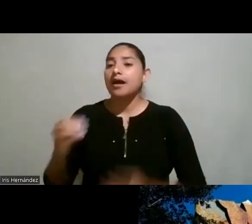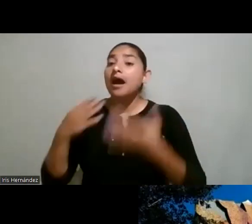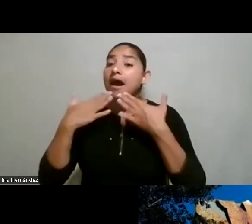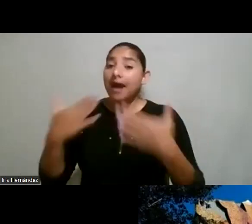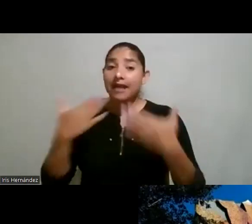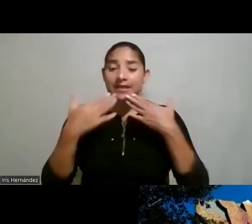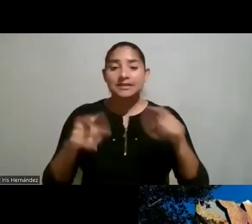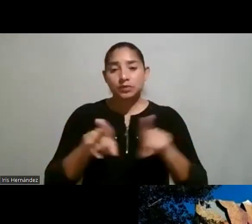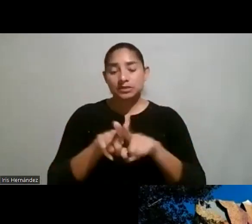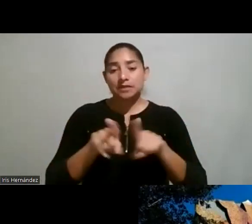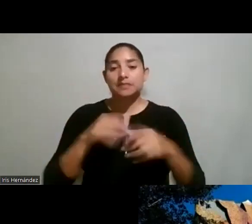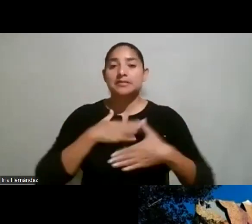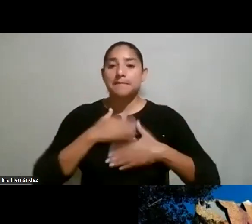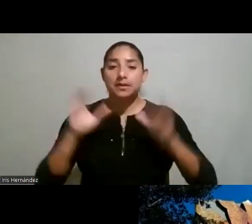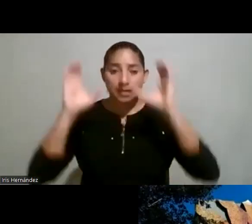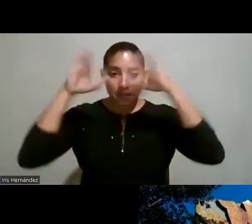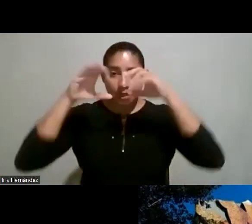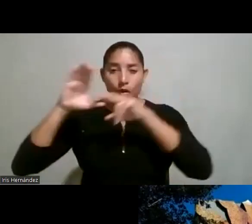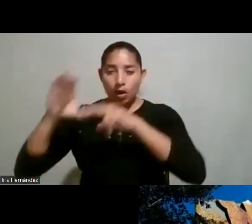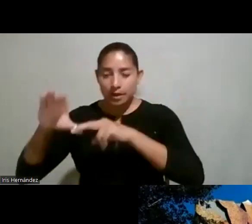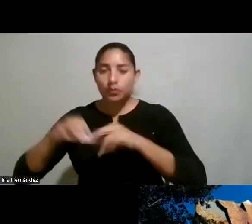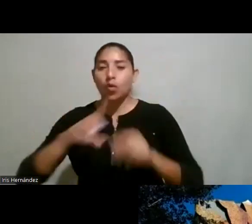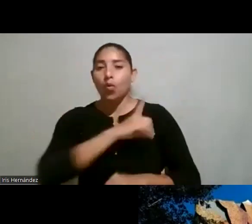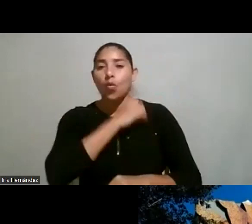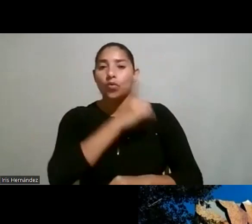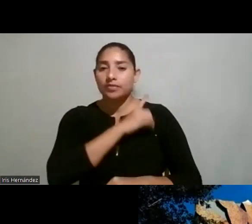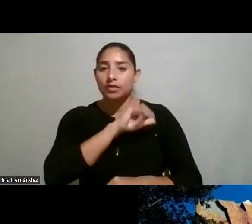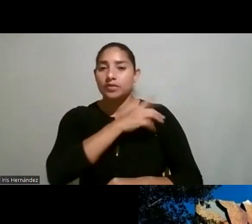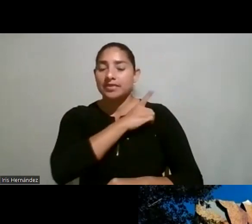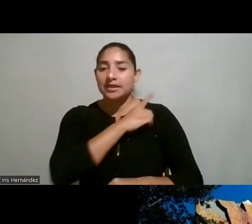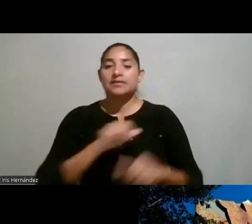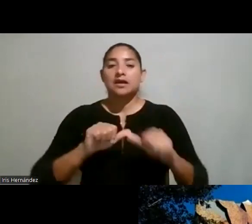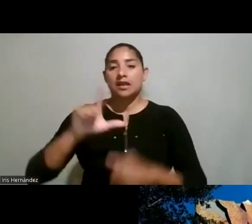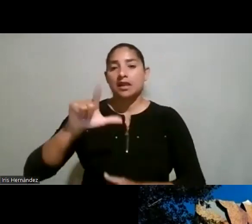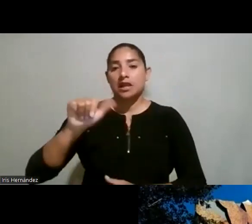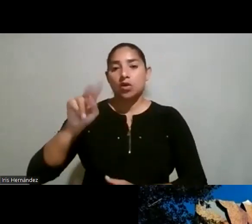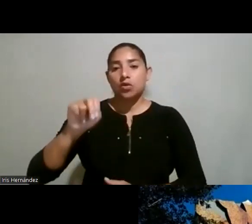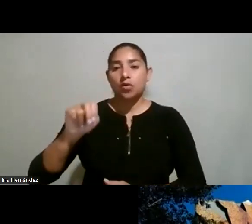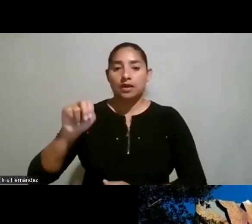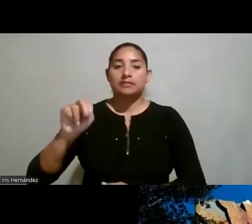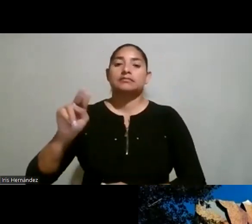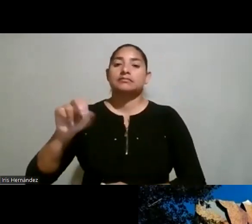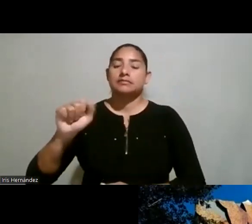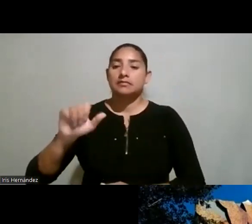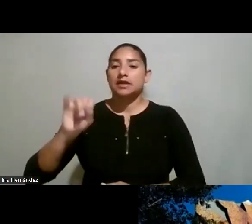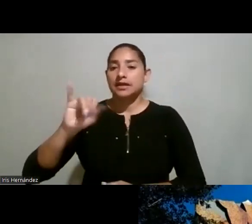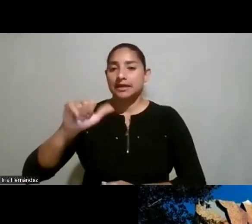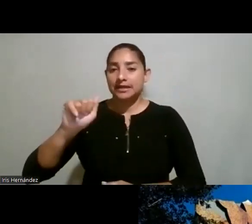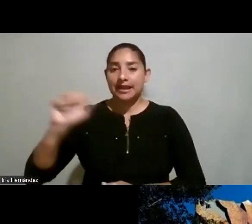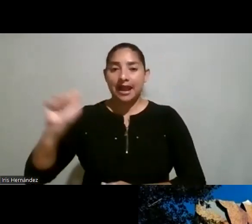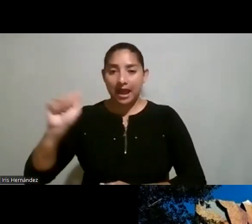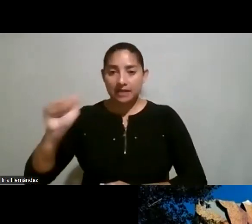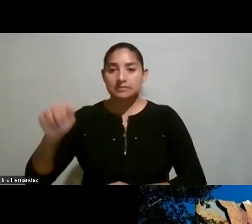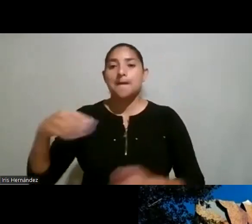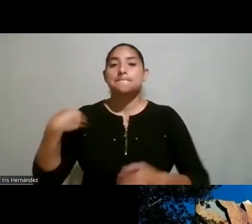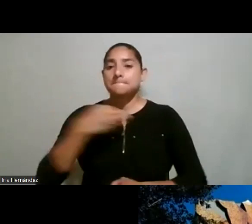de parte de Colipro de parte de la junta directiva de la dirección ejecutiva a doña Leonora de Lemos a doña Eliana Arce Valerio a la señora